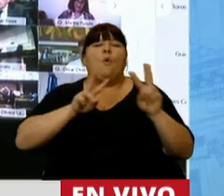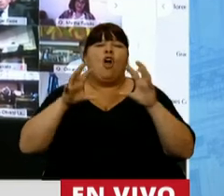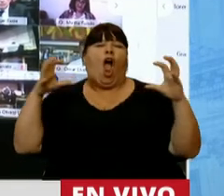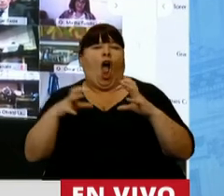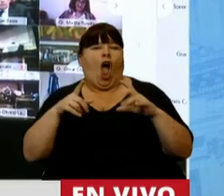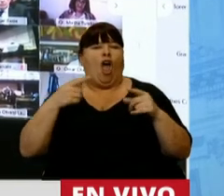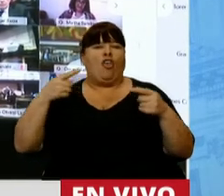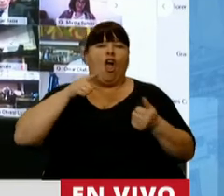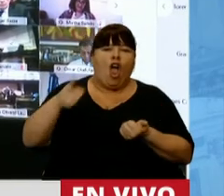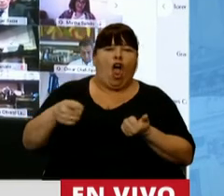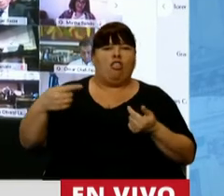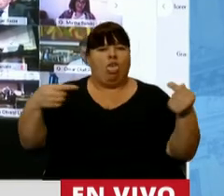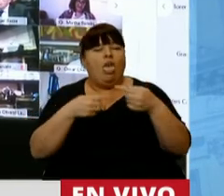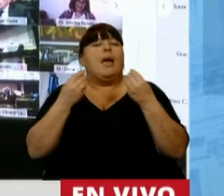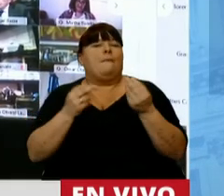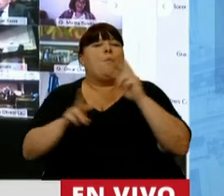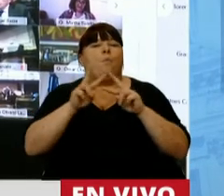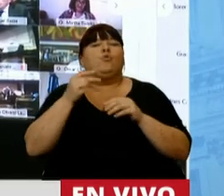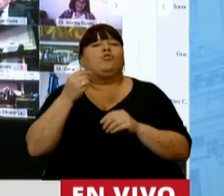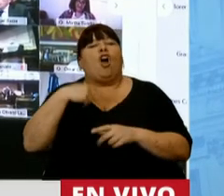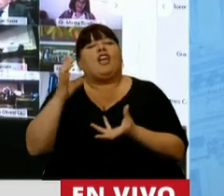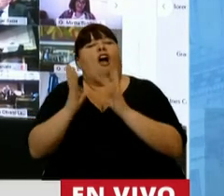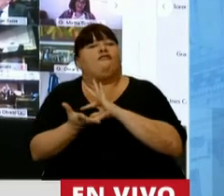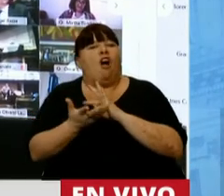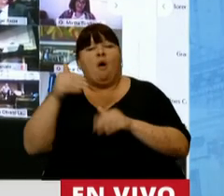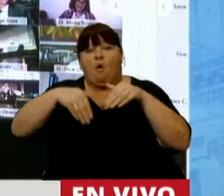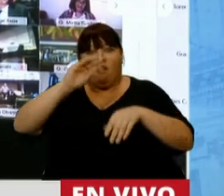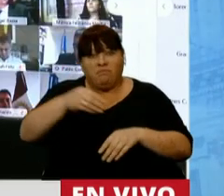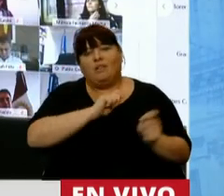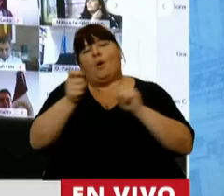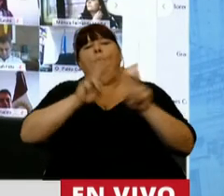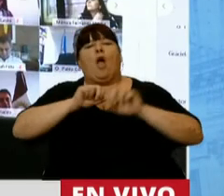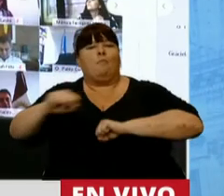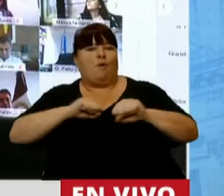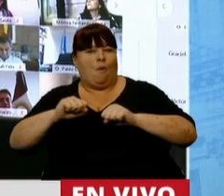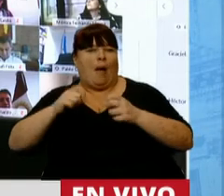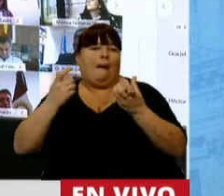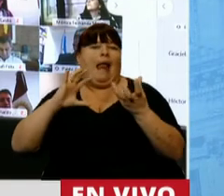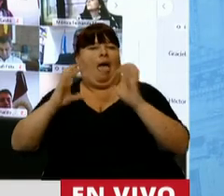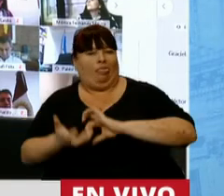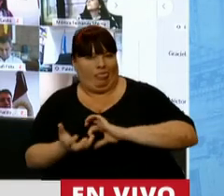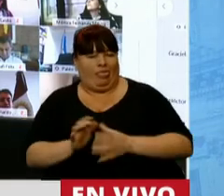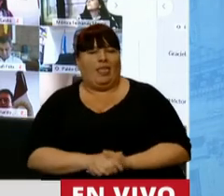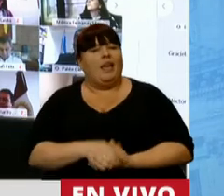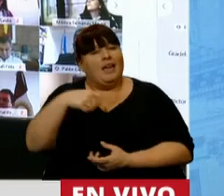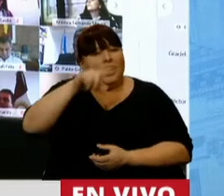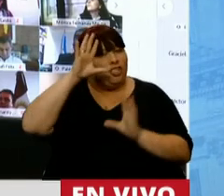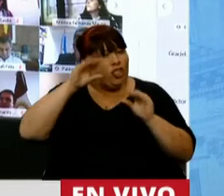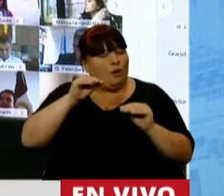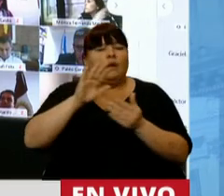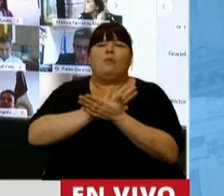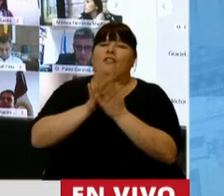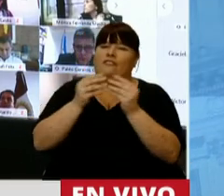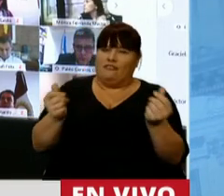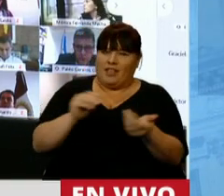el odio y el rechazo, para conseguir por otros medios lo que no lograron en las urnas. Pero se olviden de que... Vaya